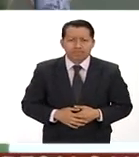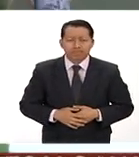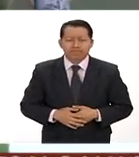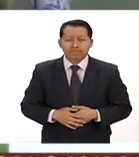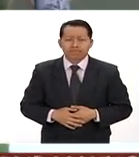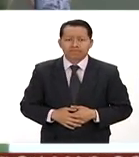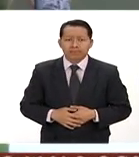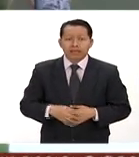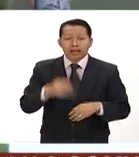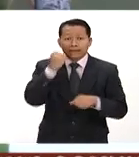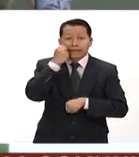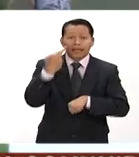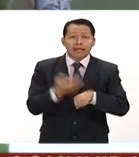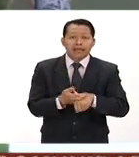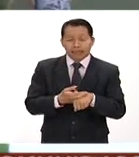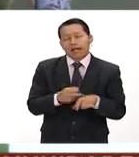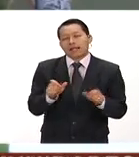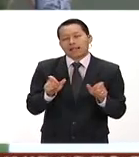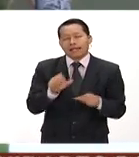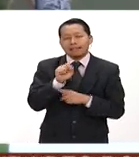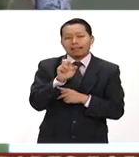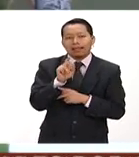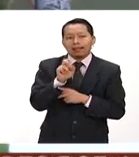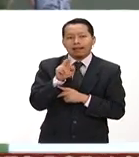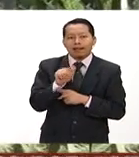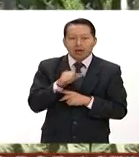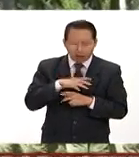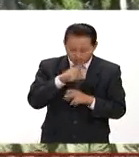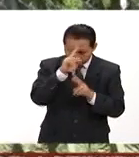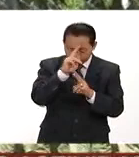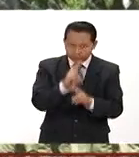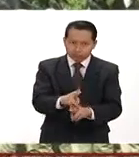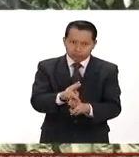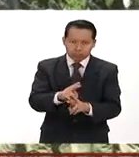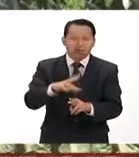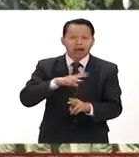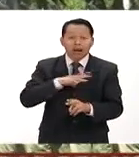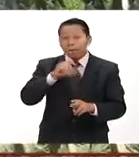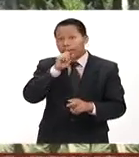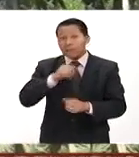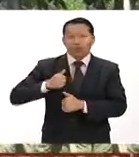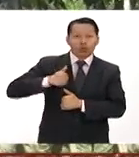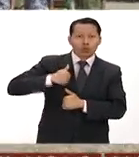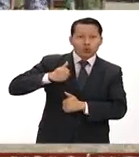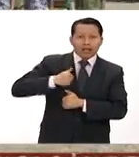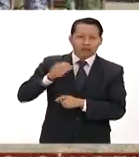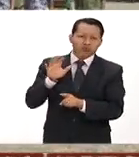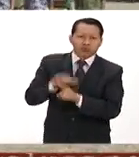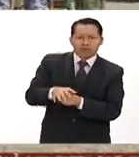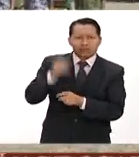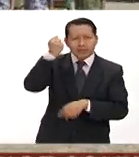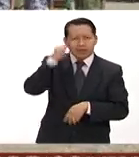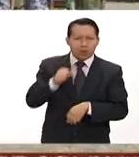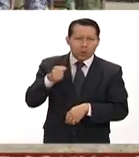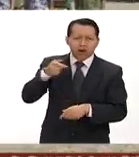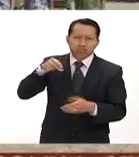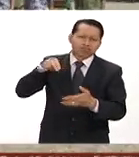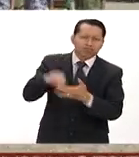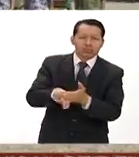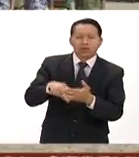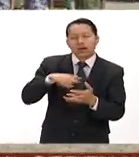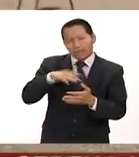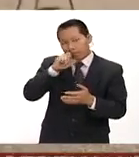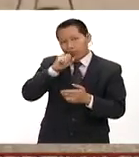La Secretaría de la Defensa Nacional rindió homenaje a elementos que fueron emboscados y asesinados en Sinaloa por integrantes del crimen